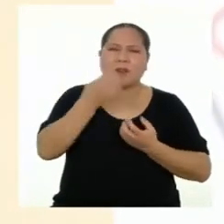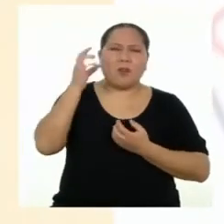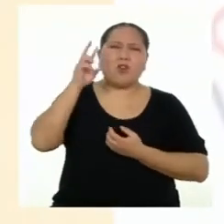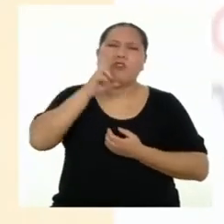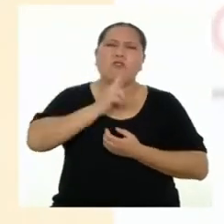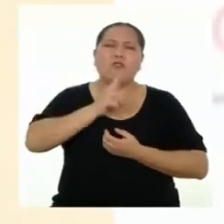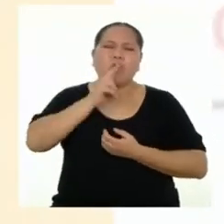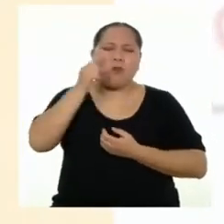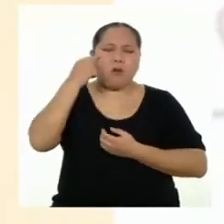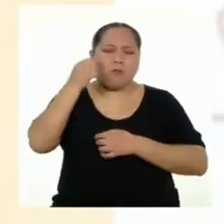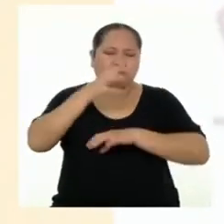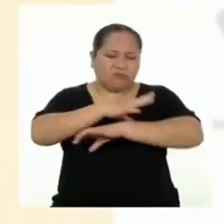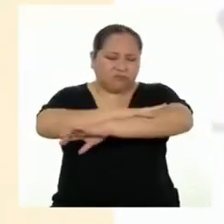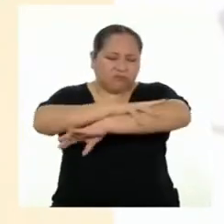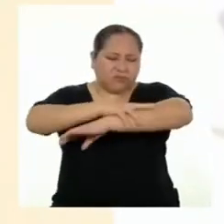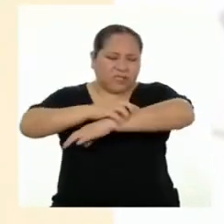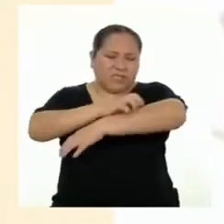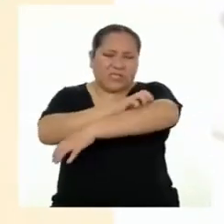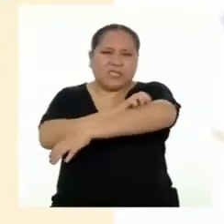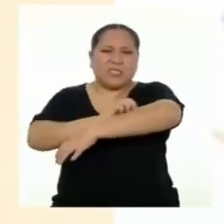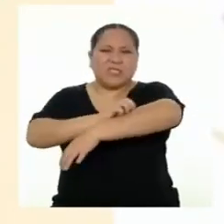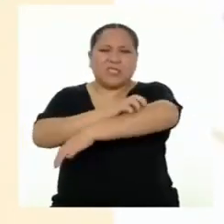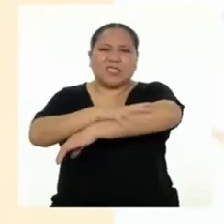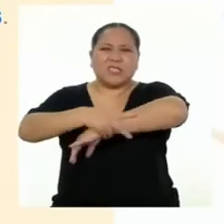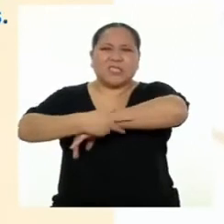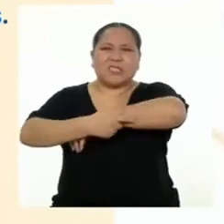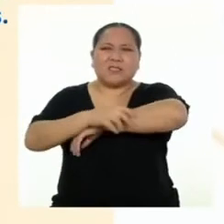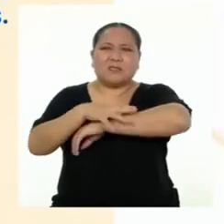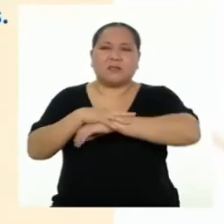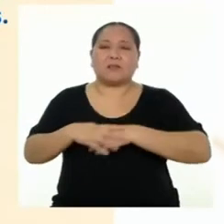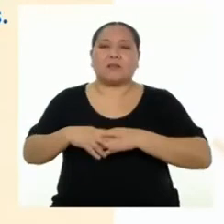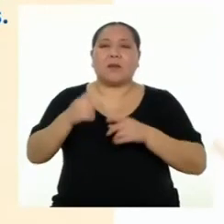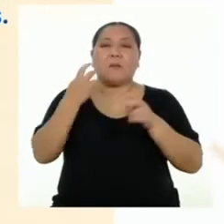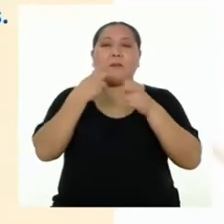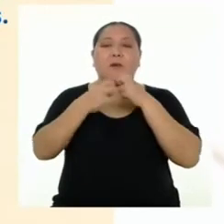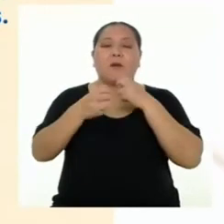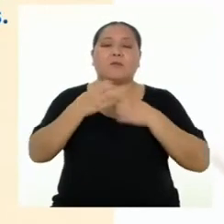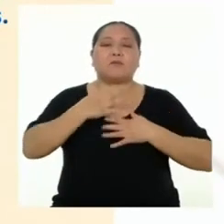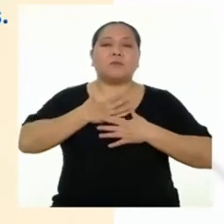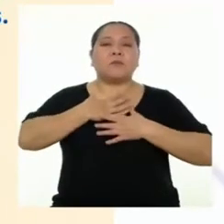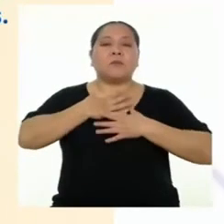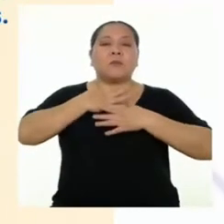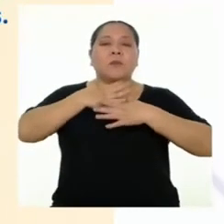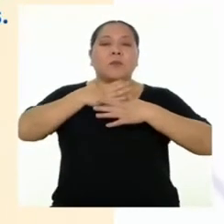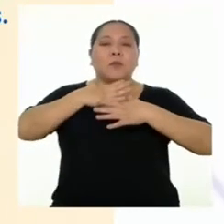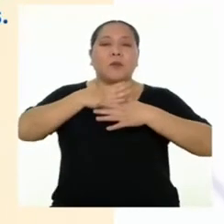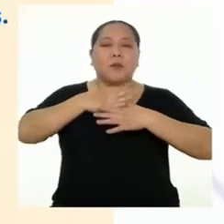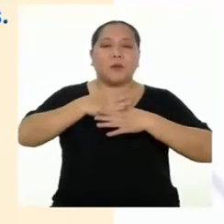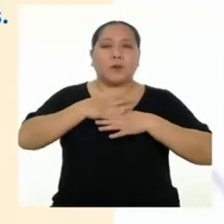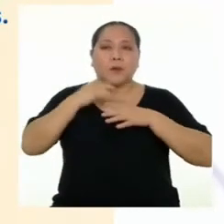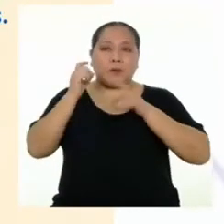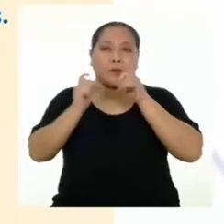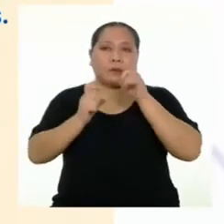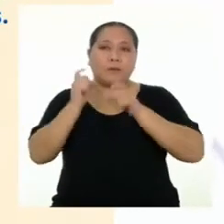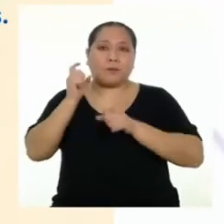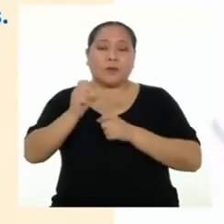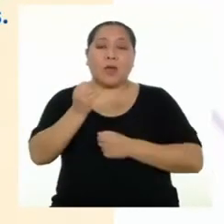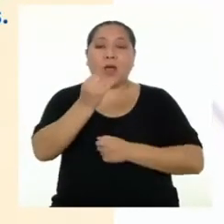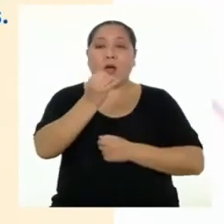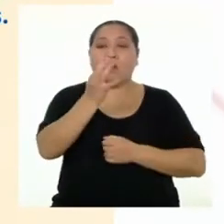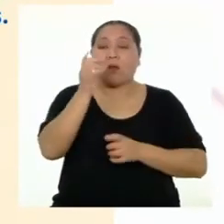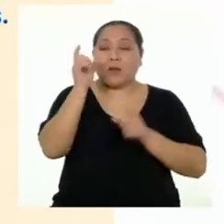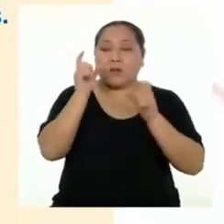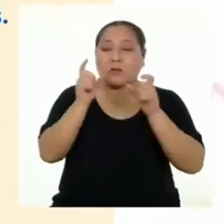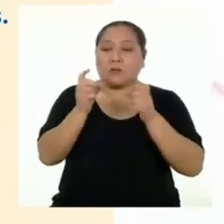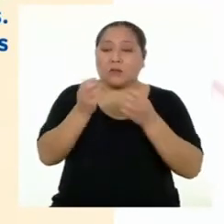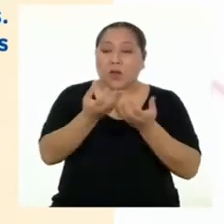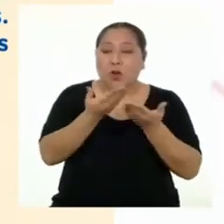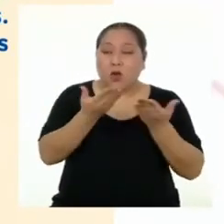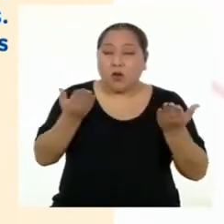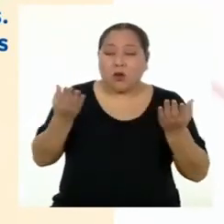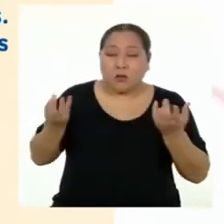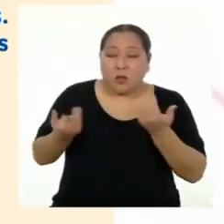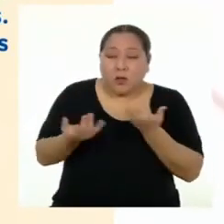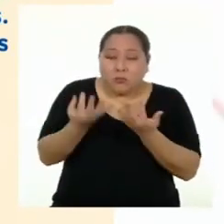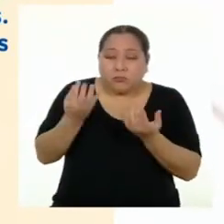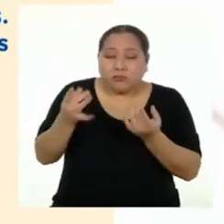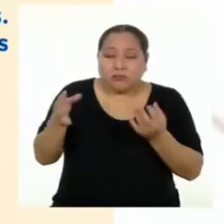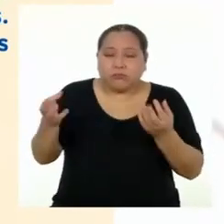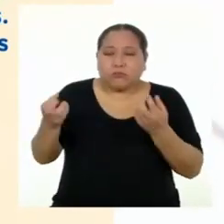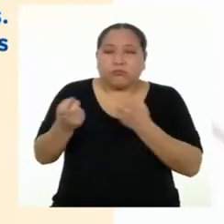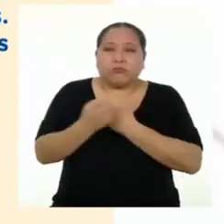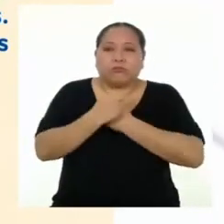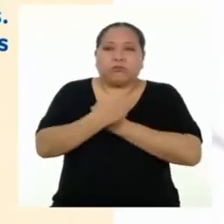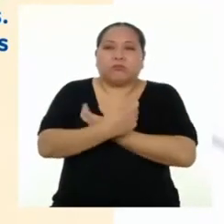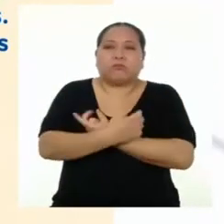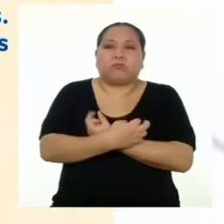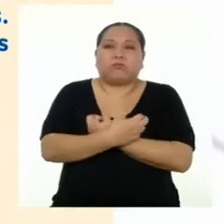irritación en la piel y problemas respiratorios en las personas. Además, algunos tienen componentes cancerígenos y otros